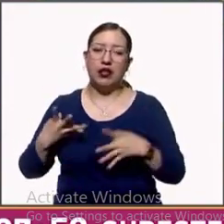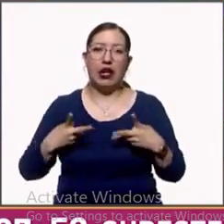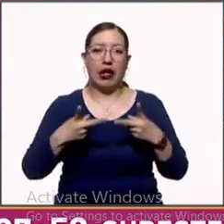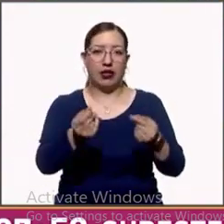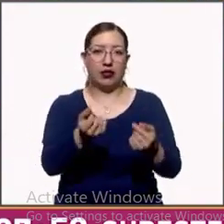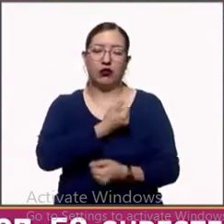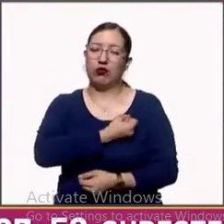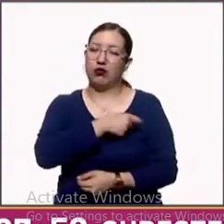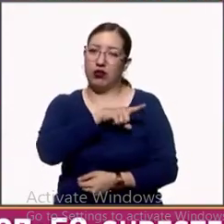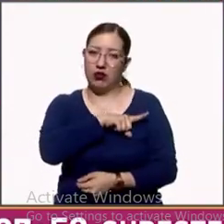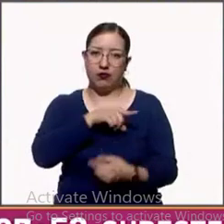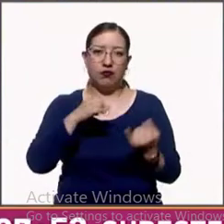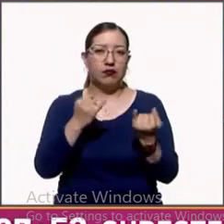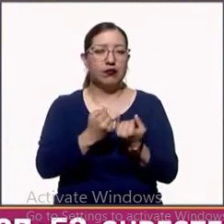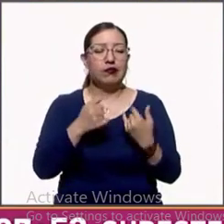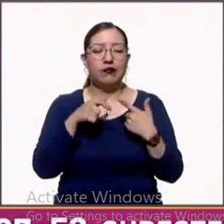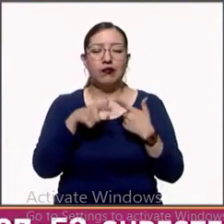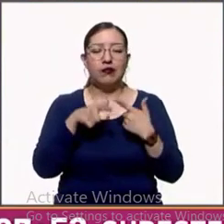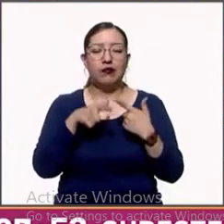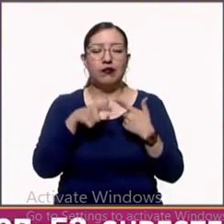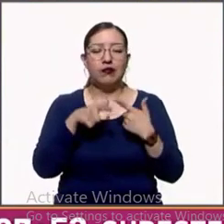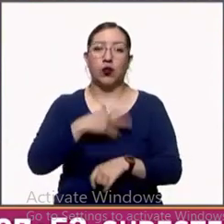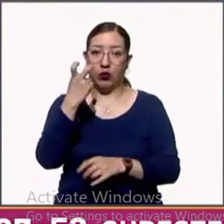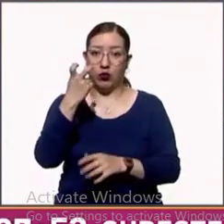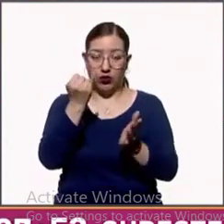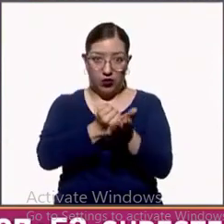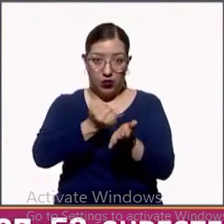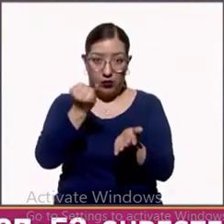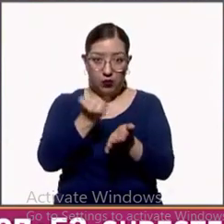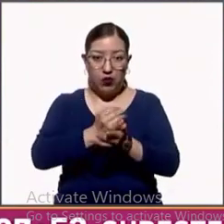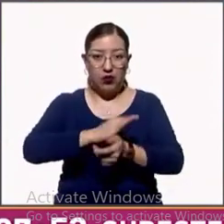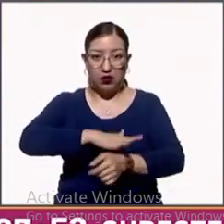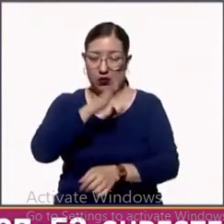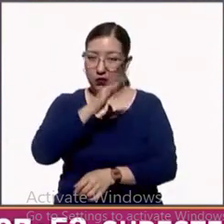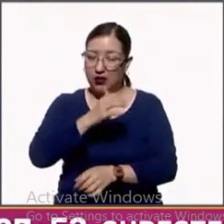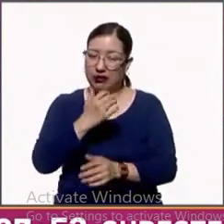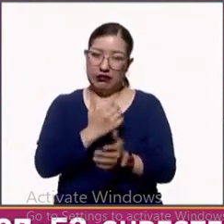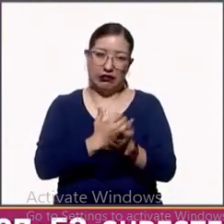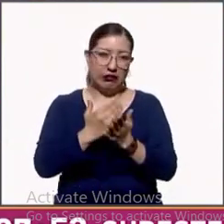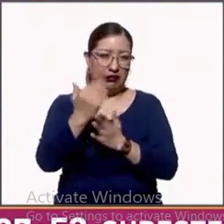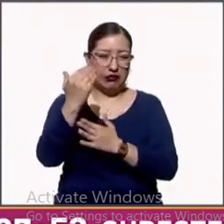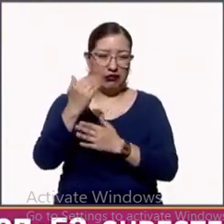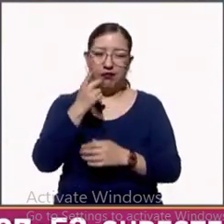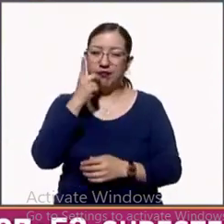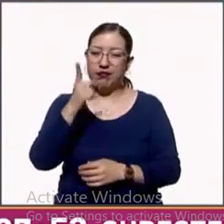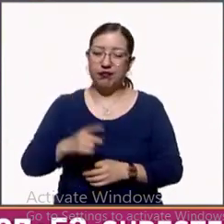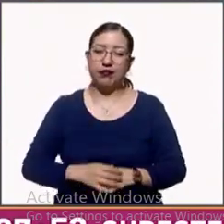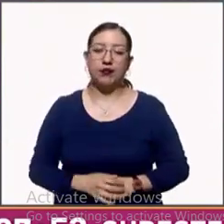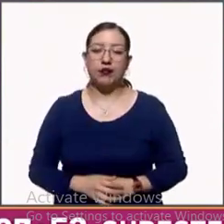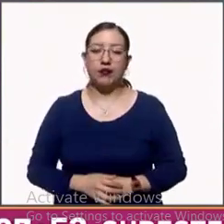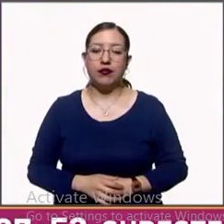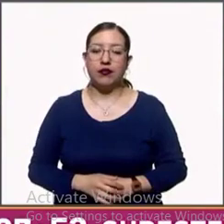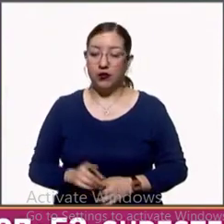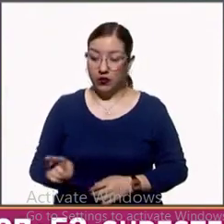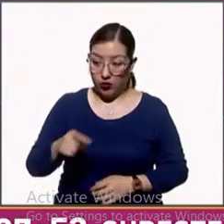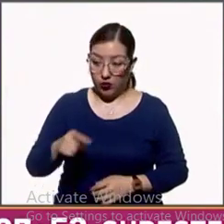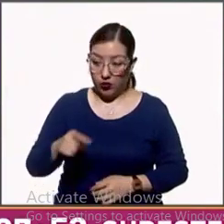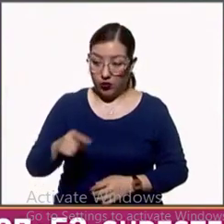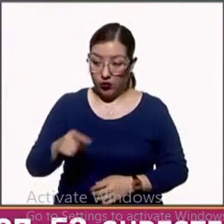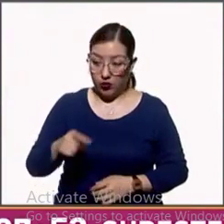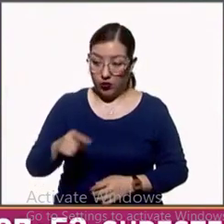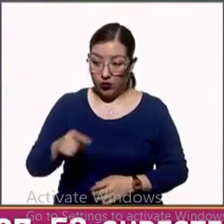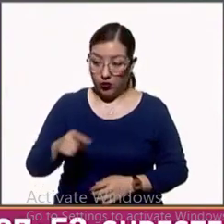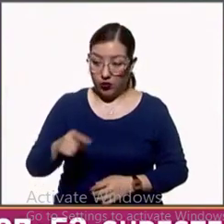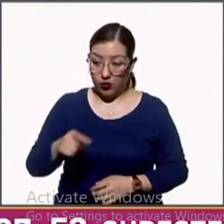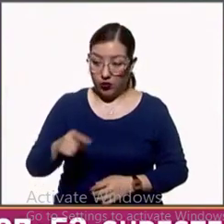pública. De hecho, por eso los impuestos son altos. Es una forma de decir, bueno, si vas a hacer esta actividad y el Estado